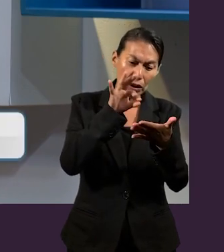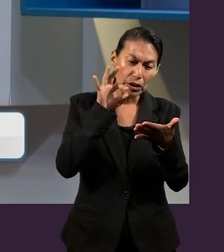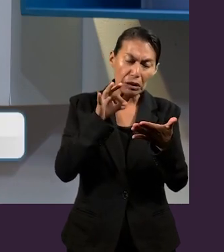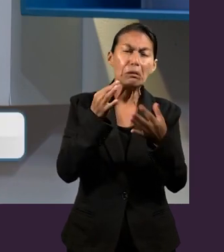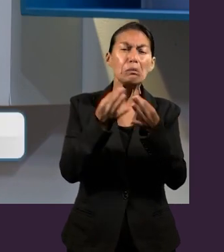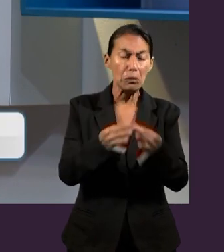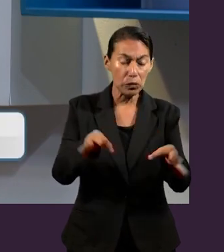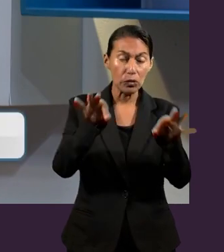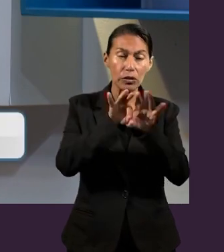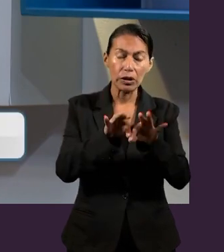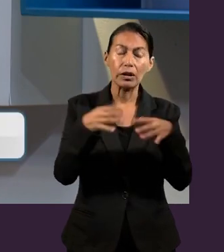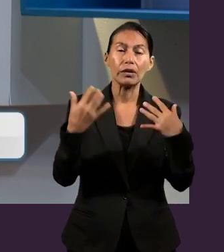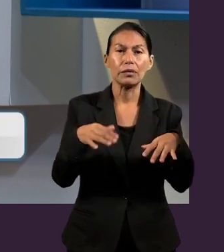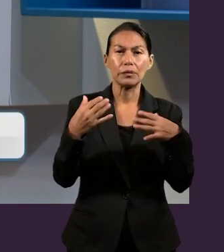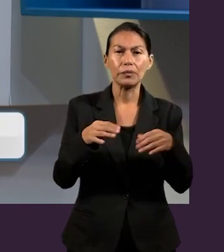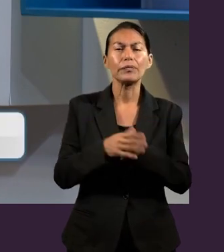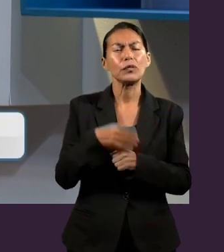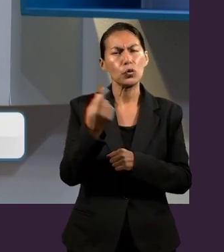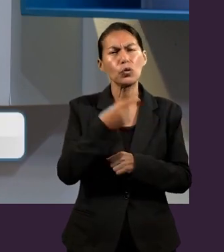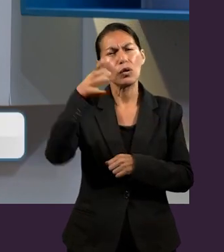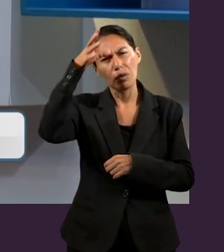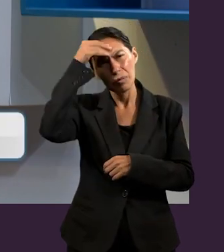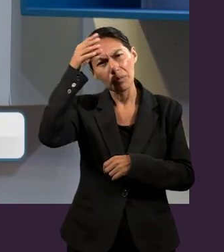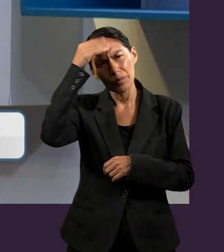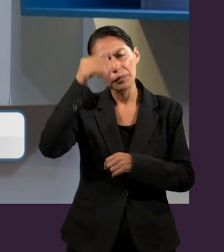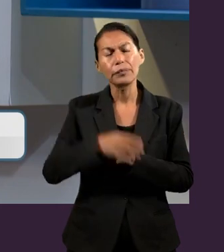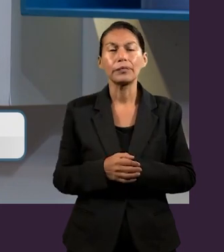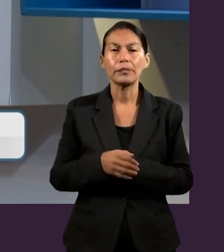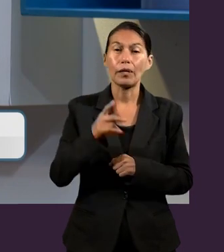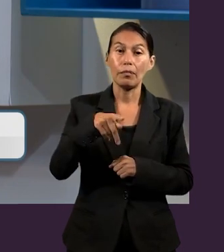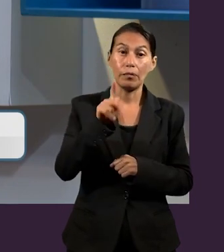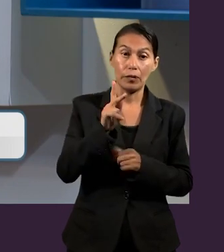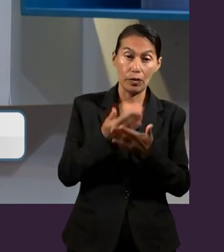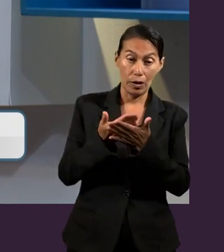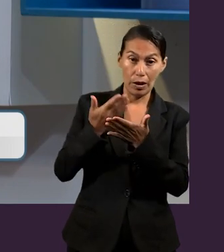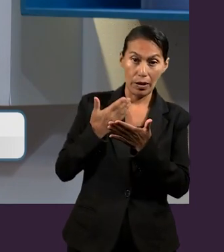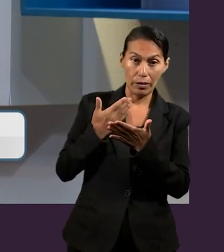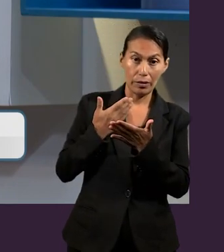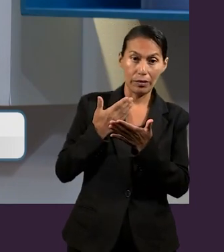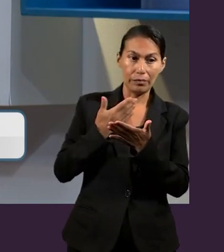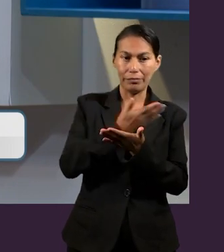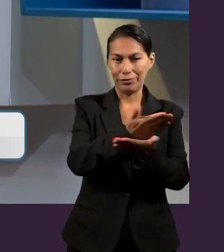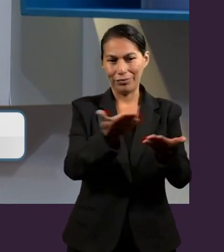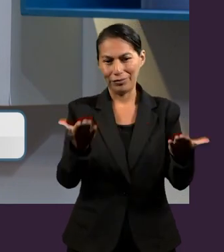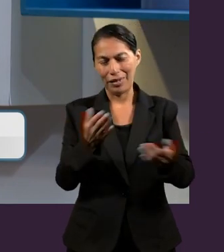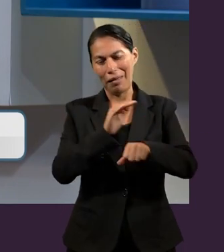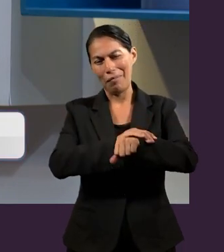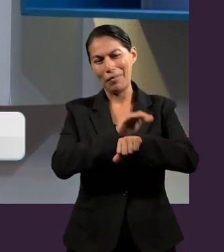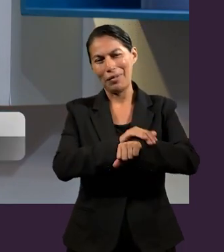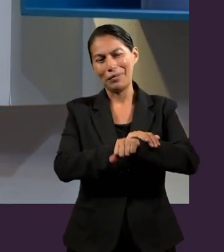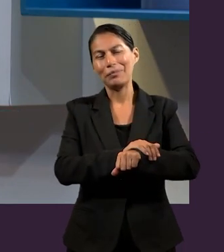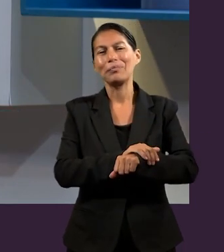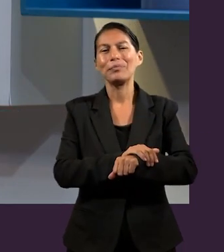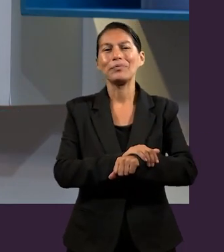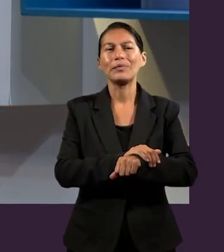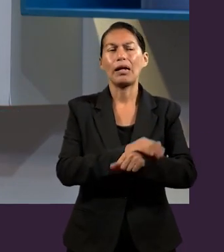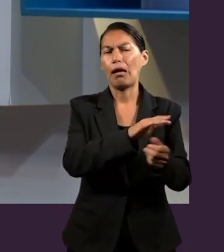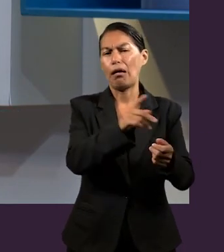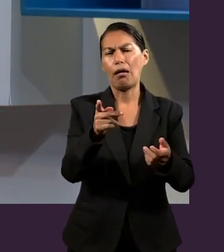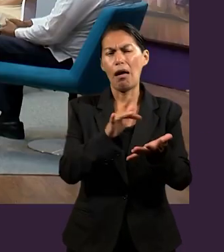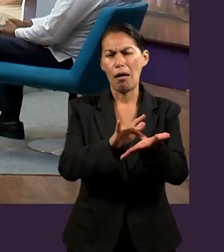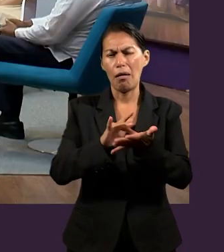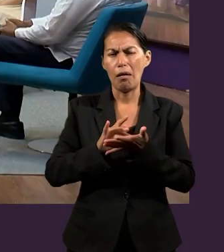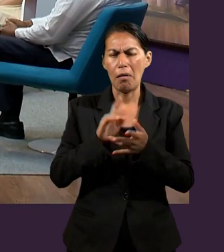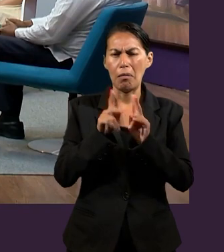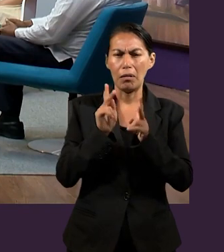de esta semana trae para nosotros. Sin embargo, antes me gustaría mucho presentar a nuestros